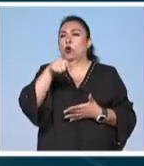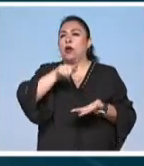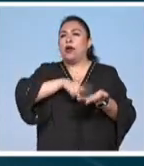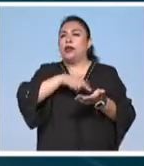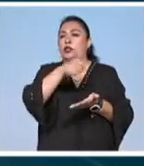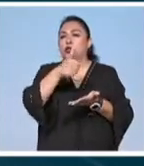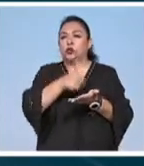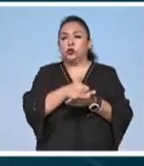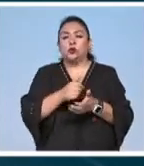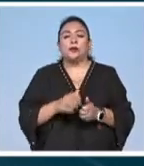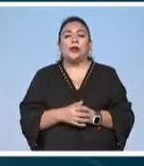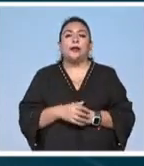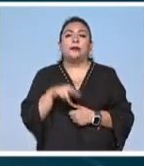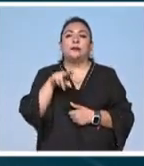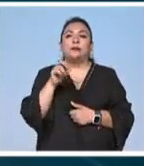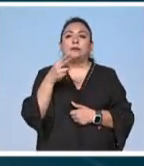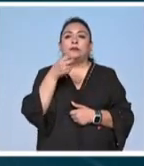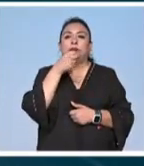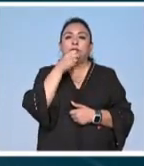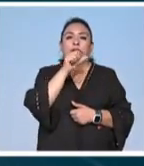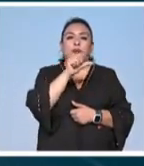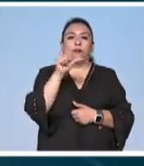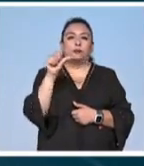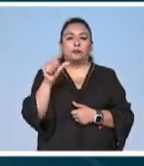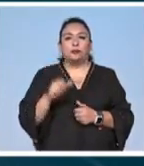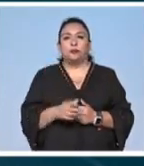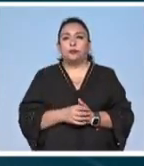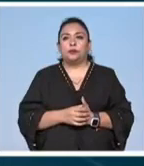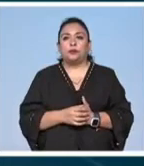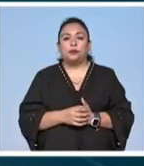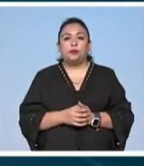noticias 22 alberto aranda